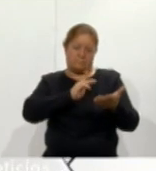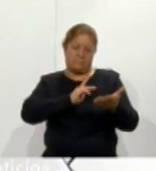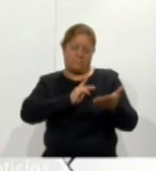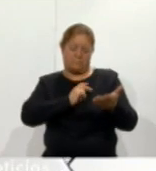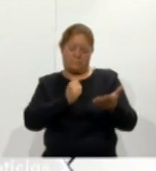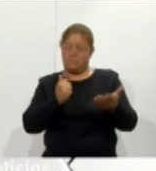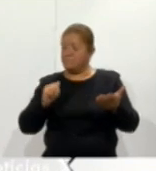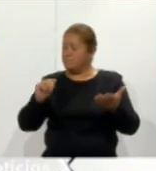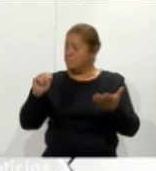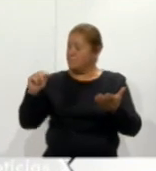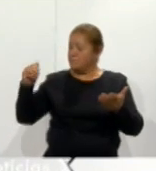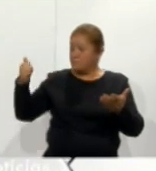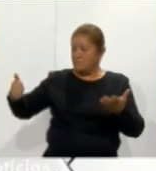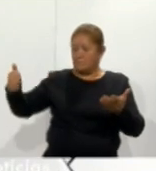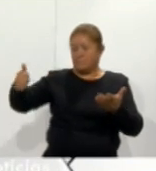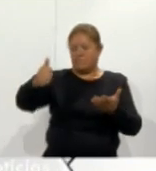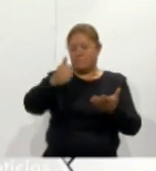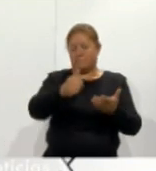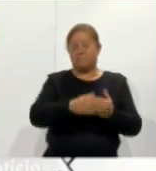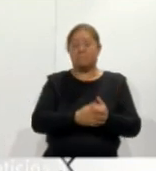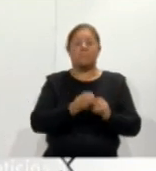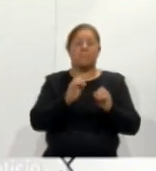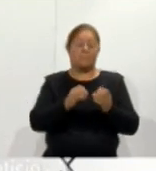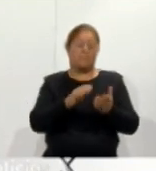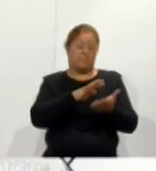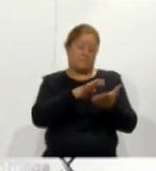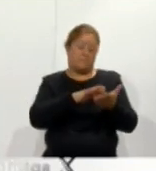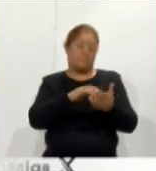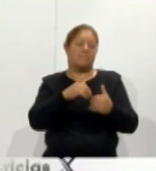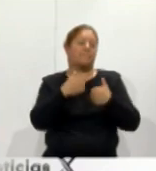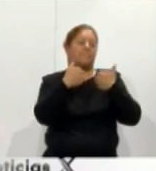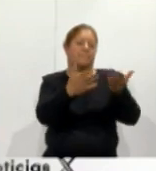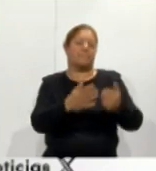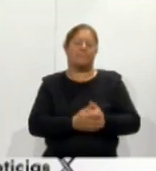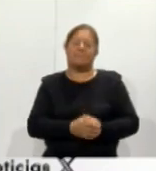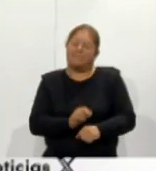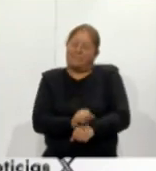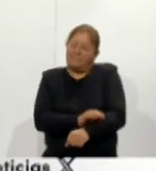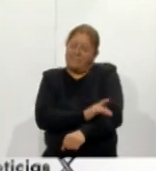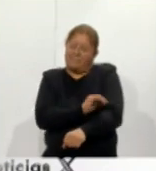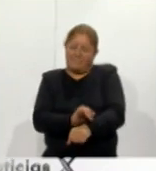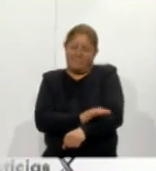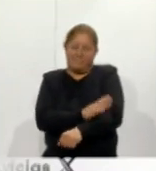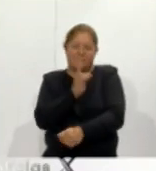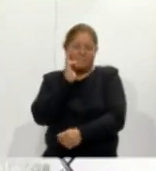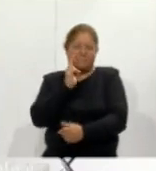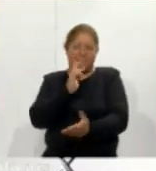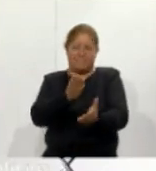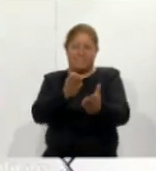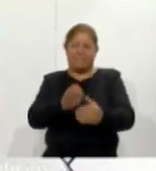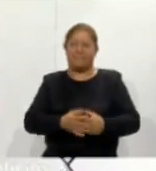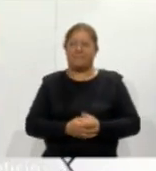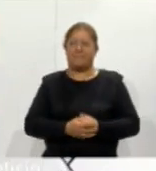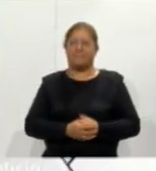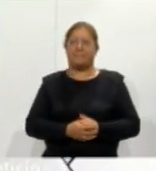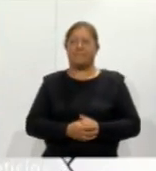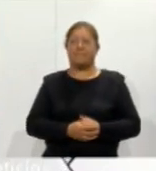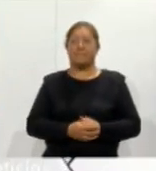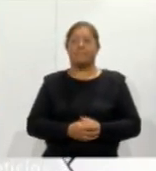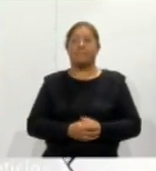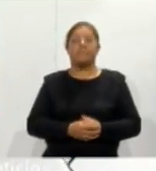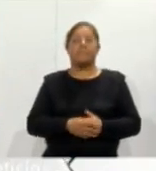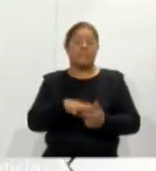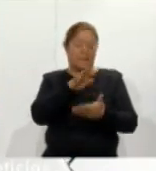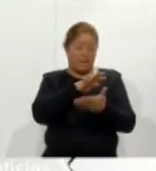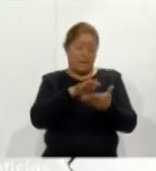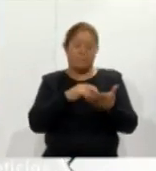textos ajenos con toda la emoción que esto significó. Vea usted. La jornada